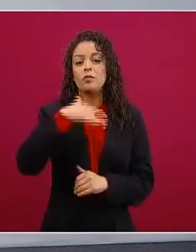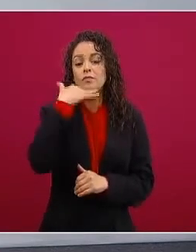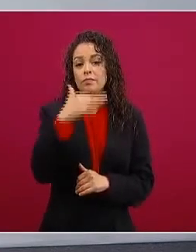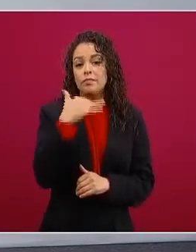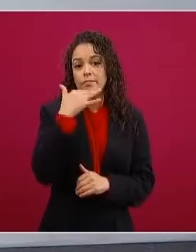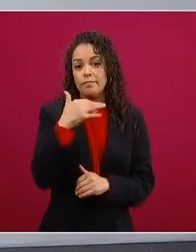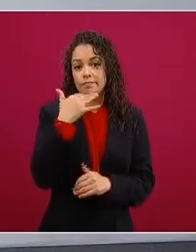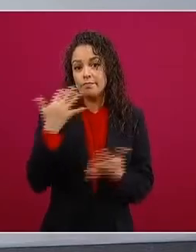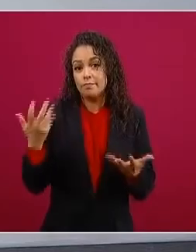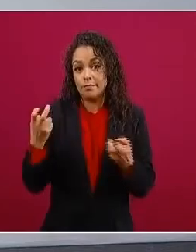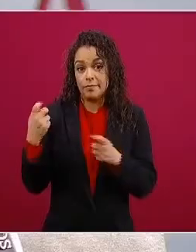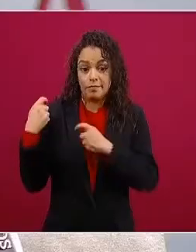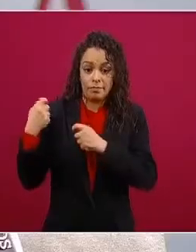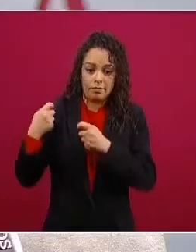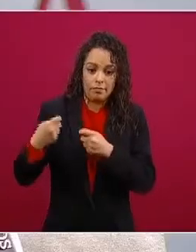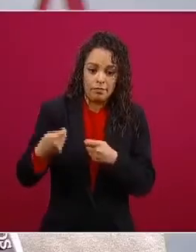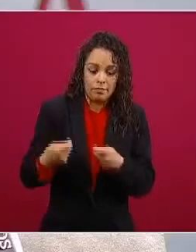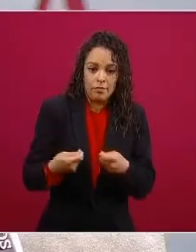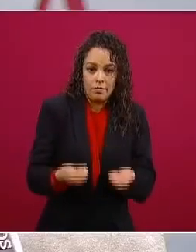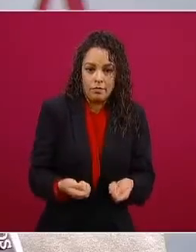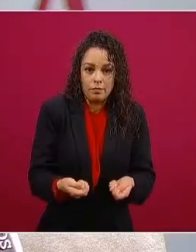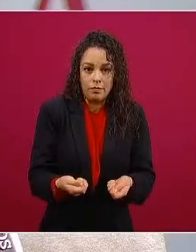desde la época de